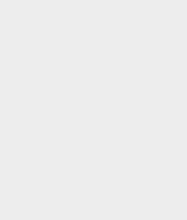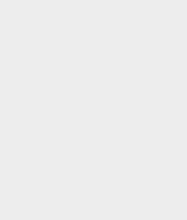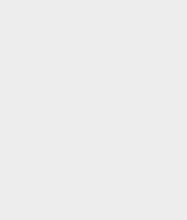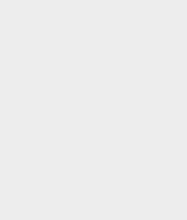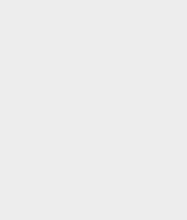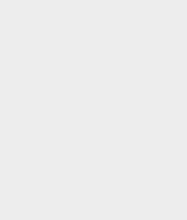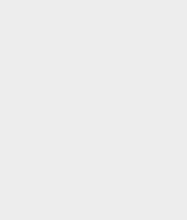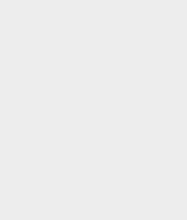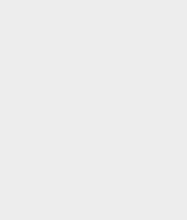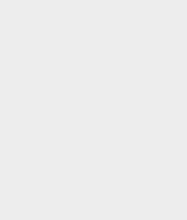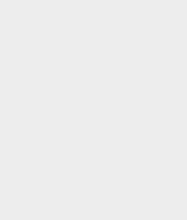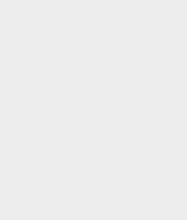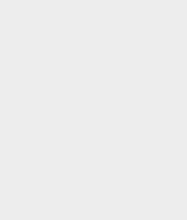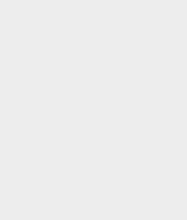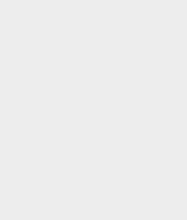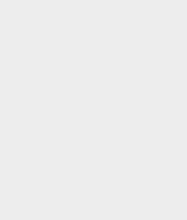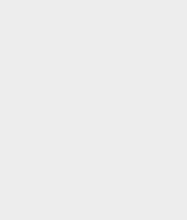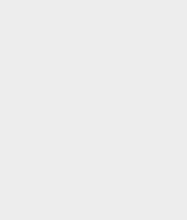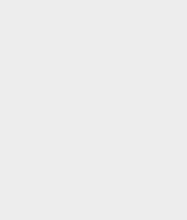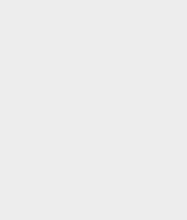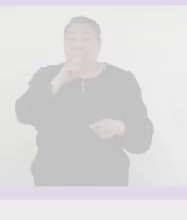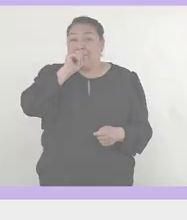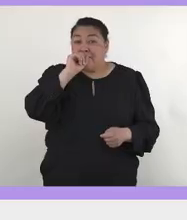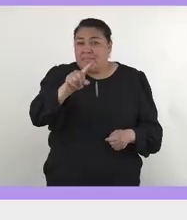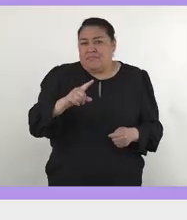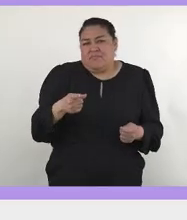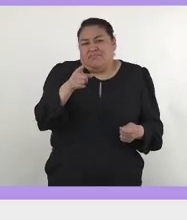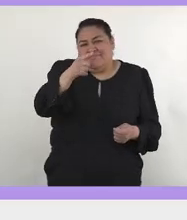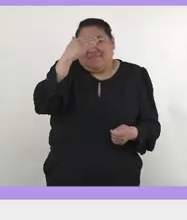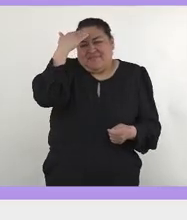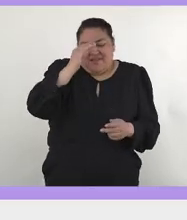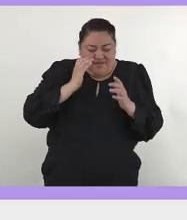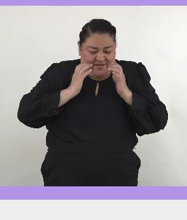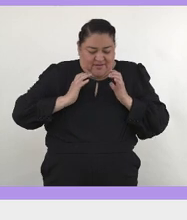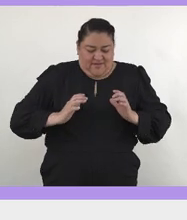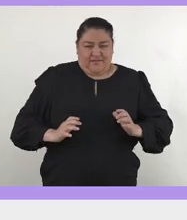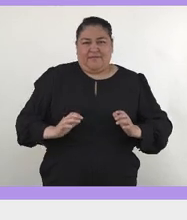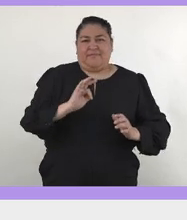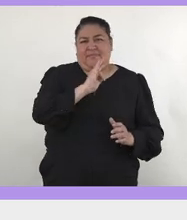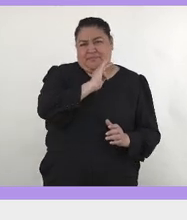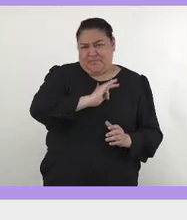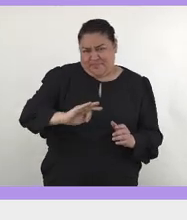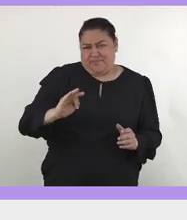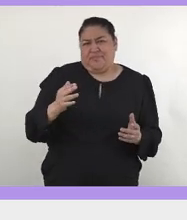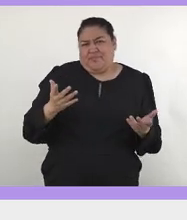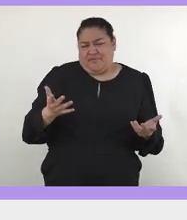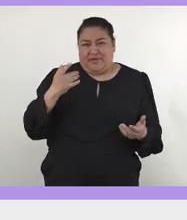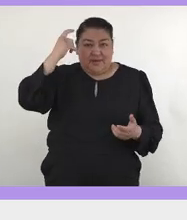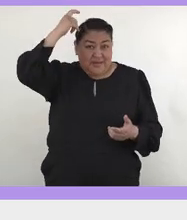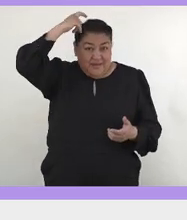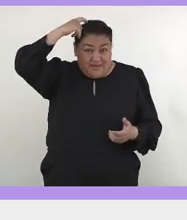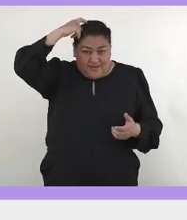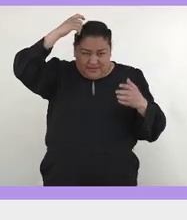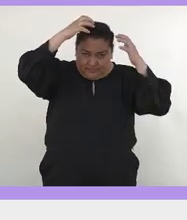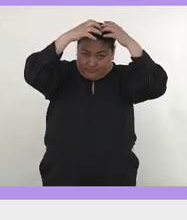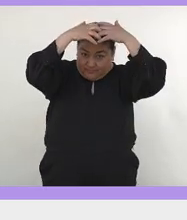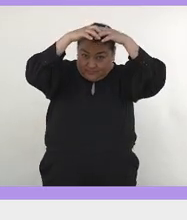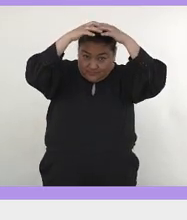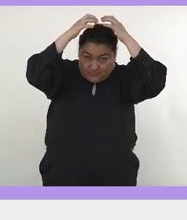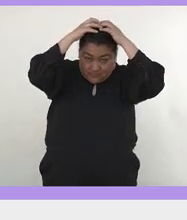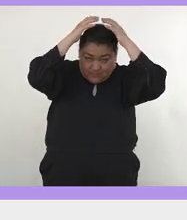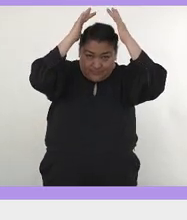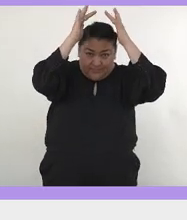mucha gente lo hace porque tiene la posibilidad, biológicamente tenemos la posibilidad de hacerlo. Nuestro cerebro puede hacerlo. Entonces, la gente